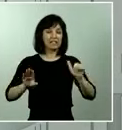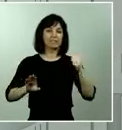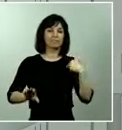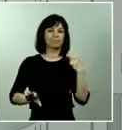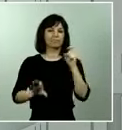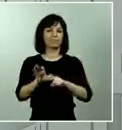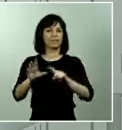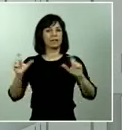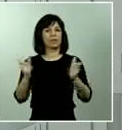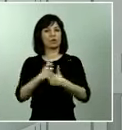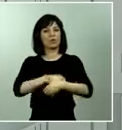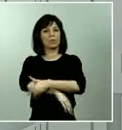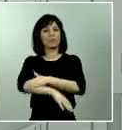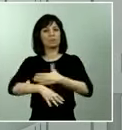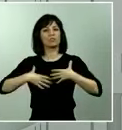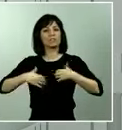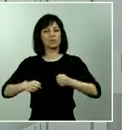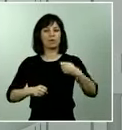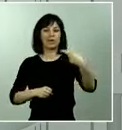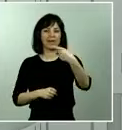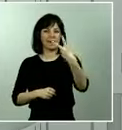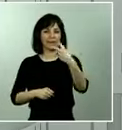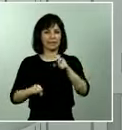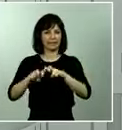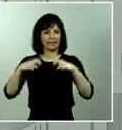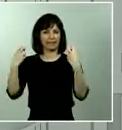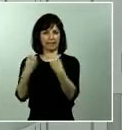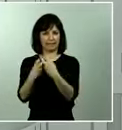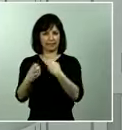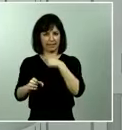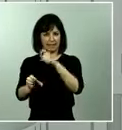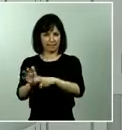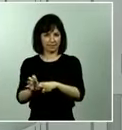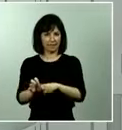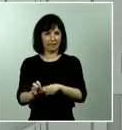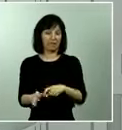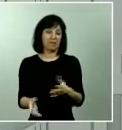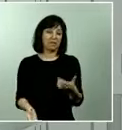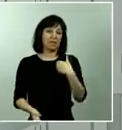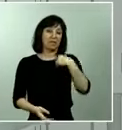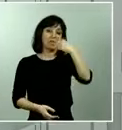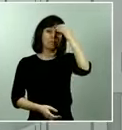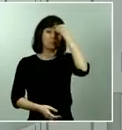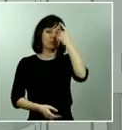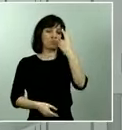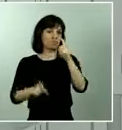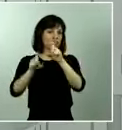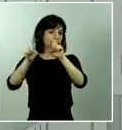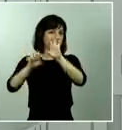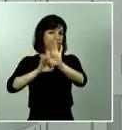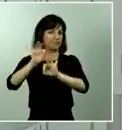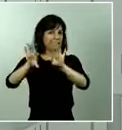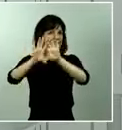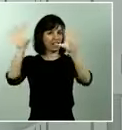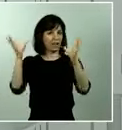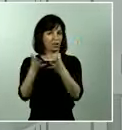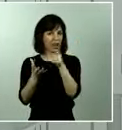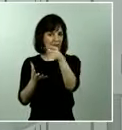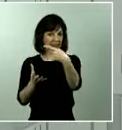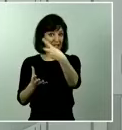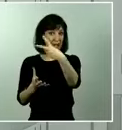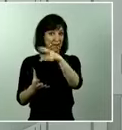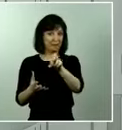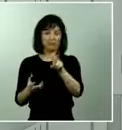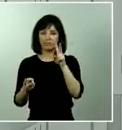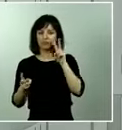de Salud del G20. Bueno, creo que el hecho de que un organismo internacional como el G20 esté dando importancia a la salud e